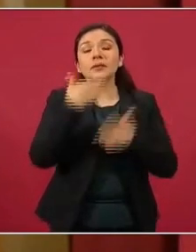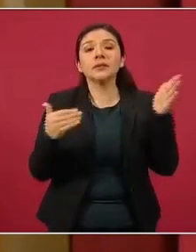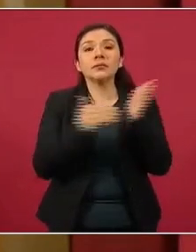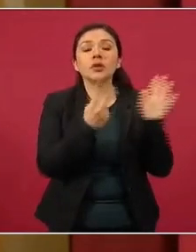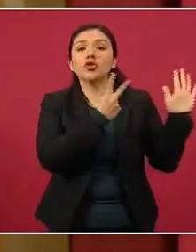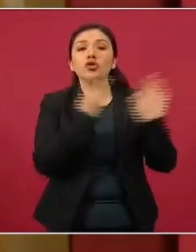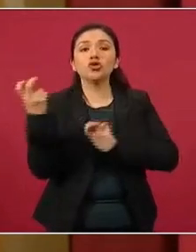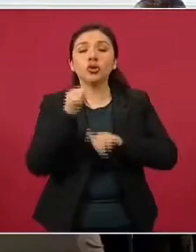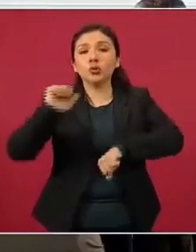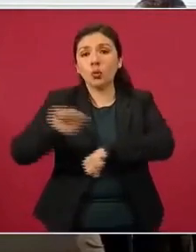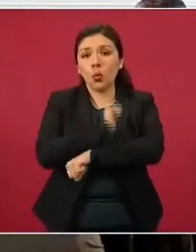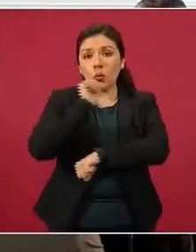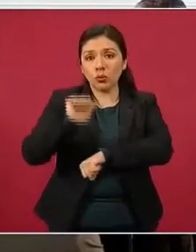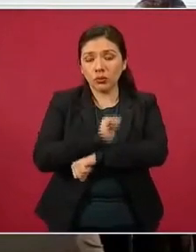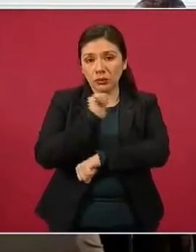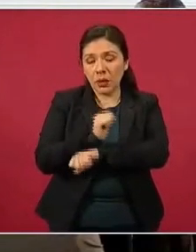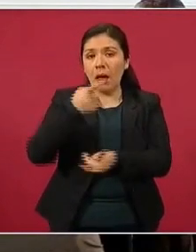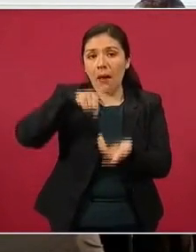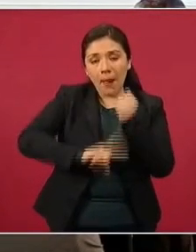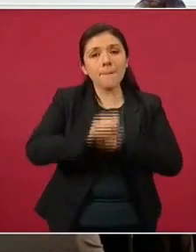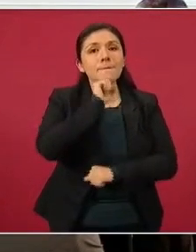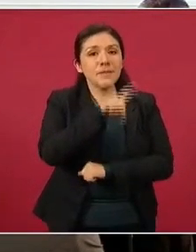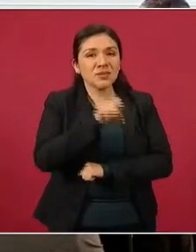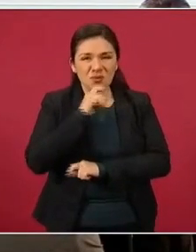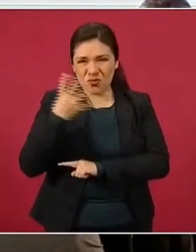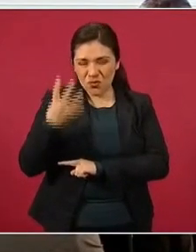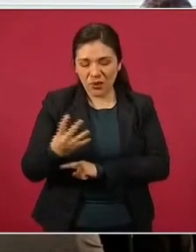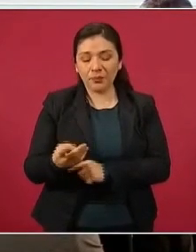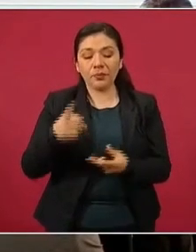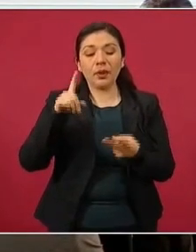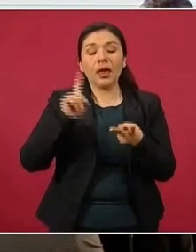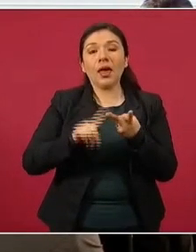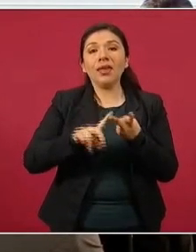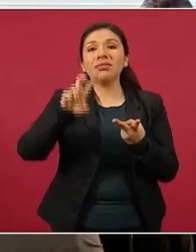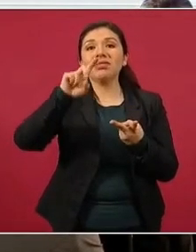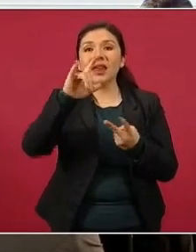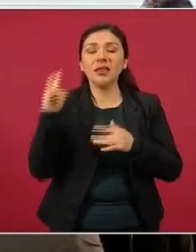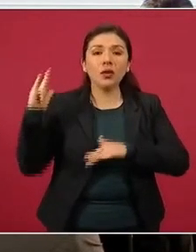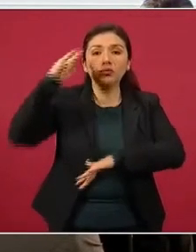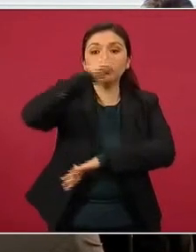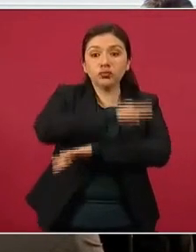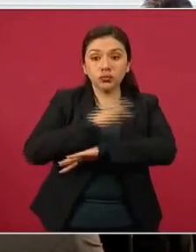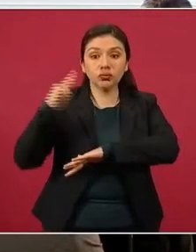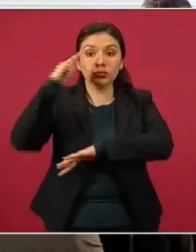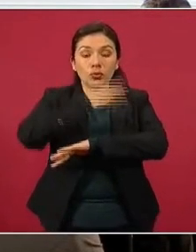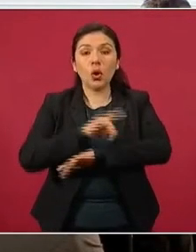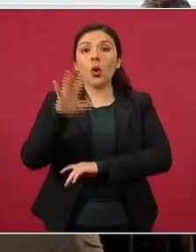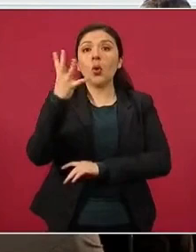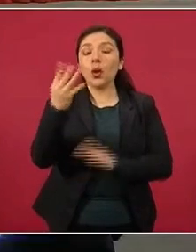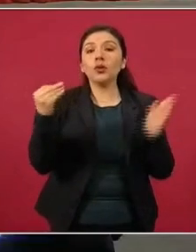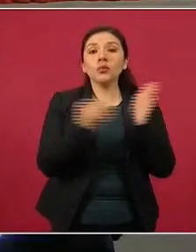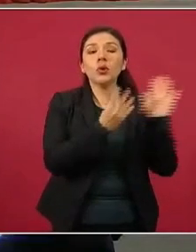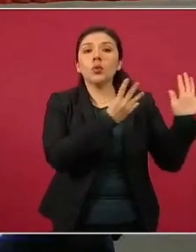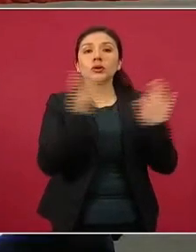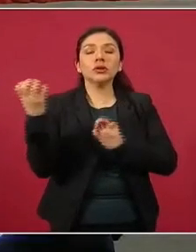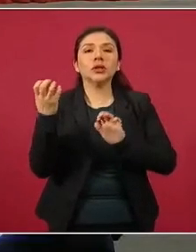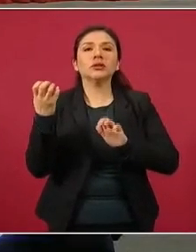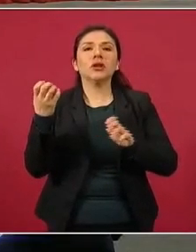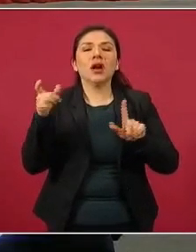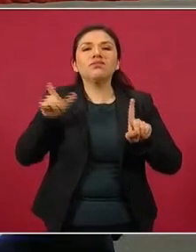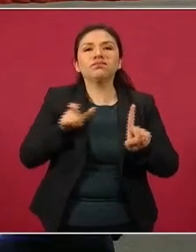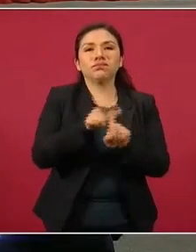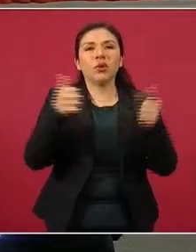vehículos de las mismas, 30 aeronaves, 4 mil 400 escoltas de